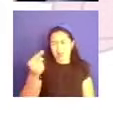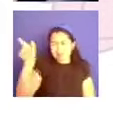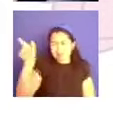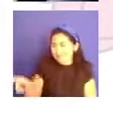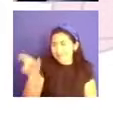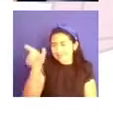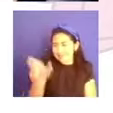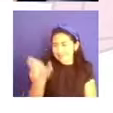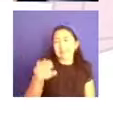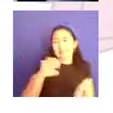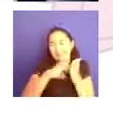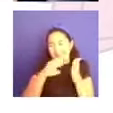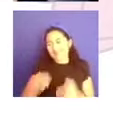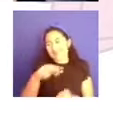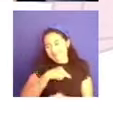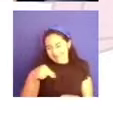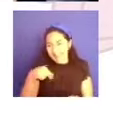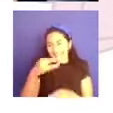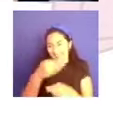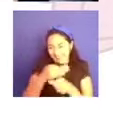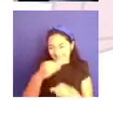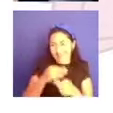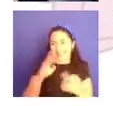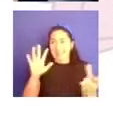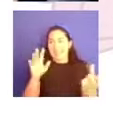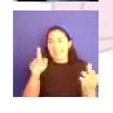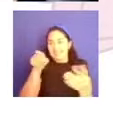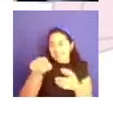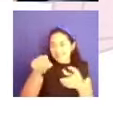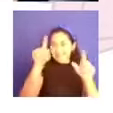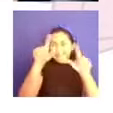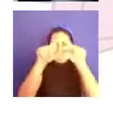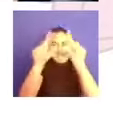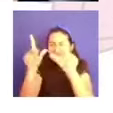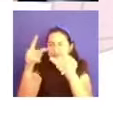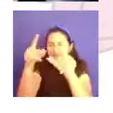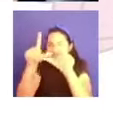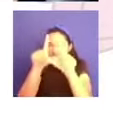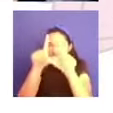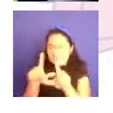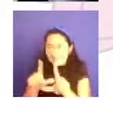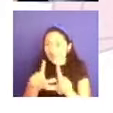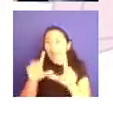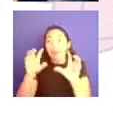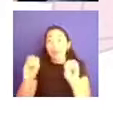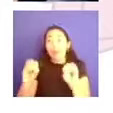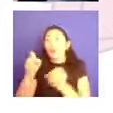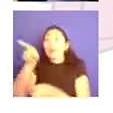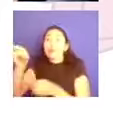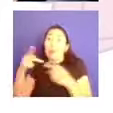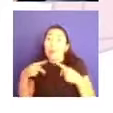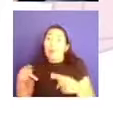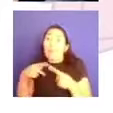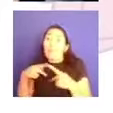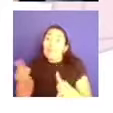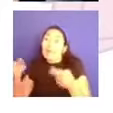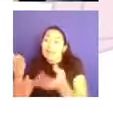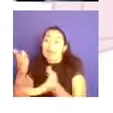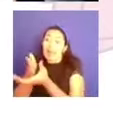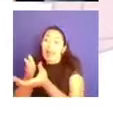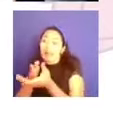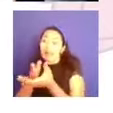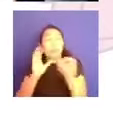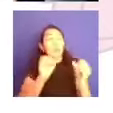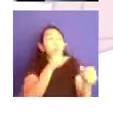organizando estas charlas, la vecina, ¿no? La que vende los taquitos, todos los seres humanos, grupos, familias y comunidades,